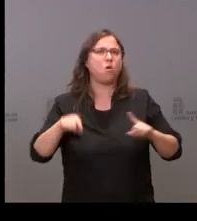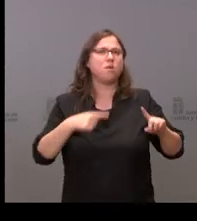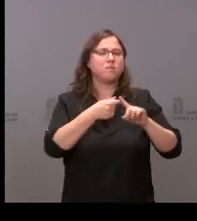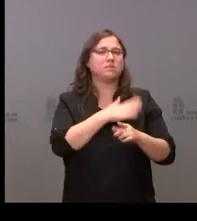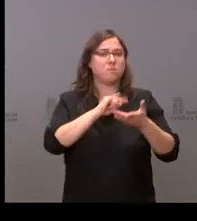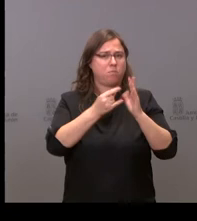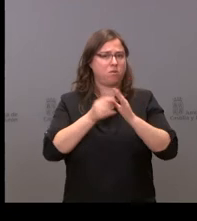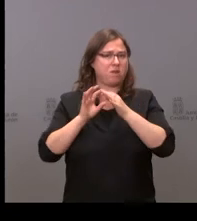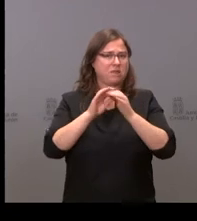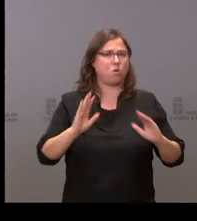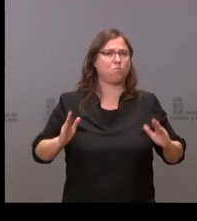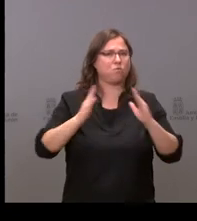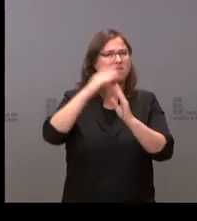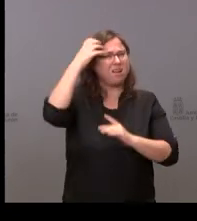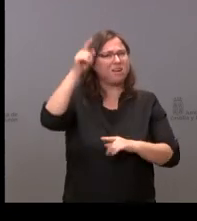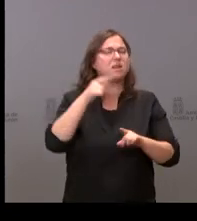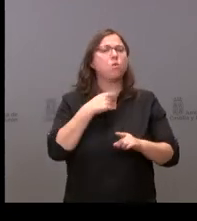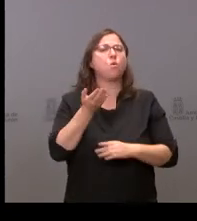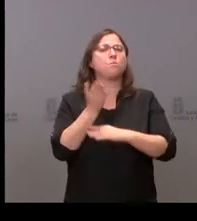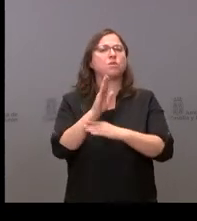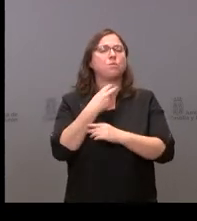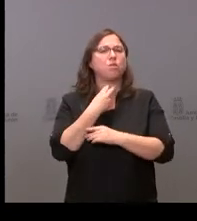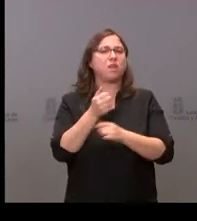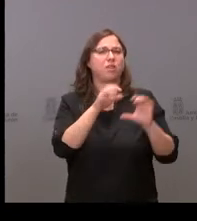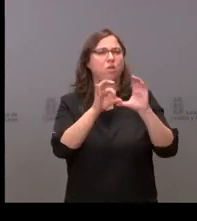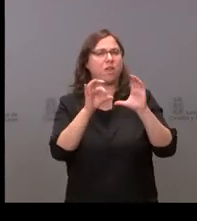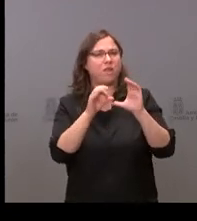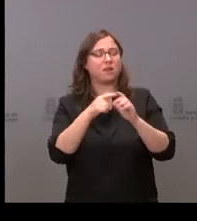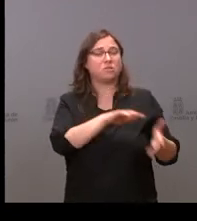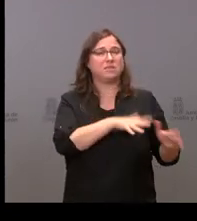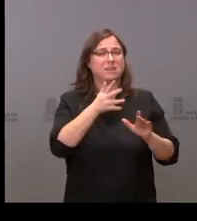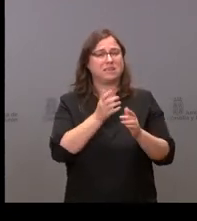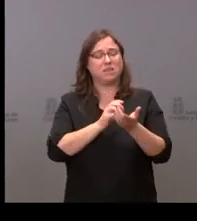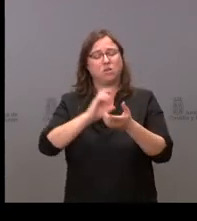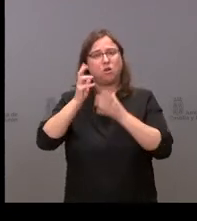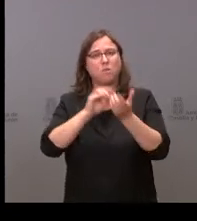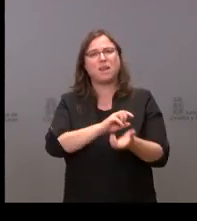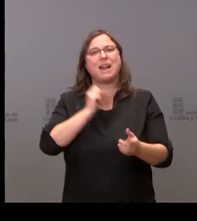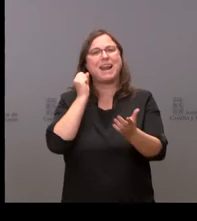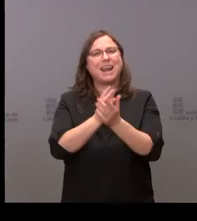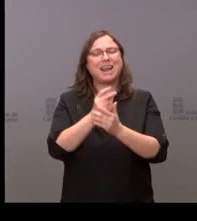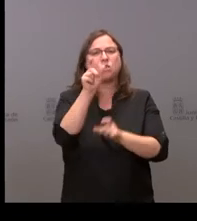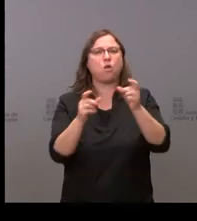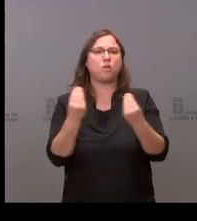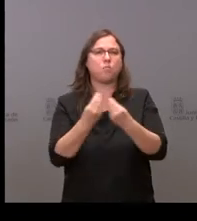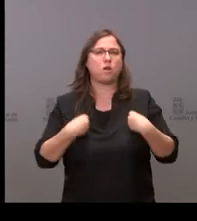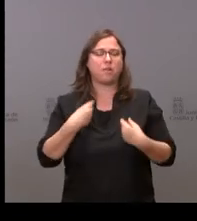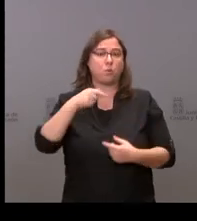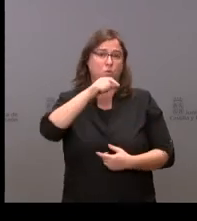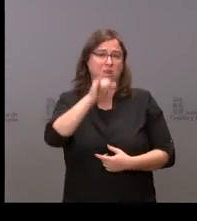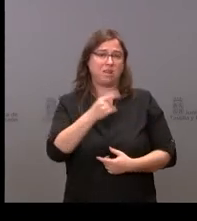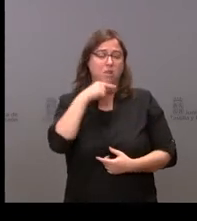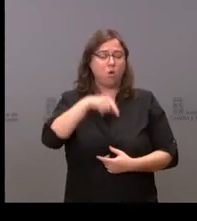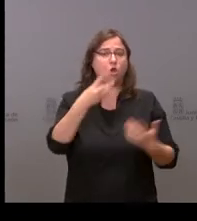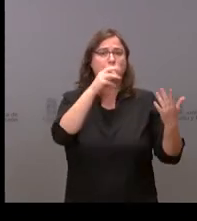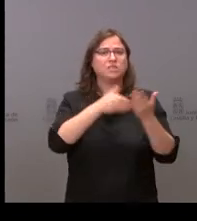este proyecto el diputado portavoz de Ciudadanos en la Comisión de Transición Ecológica y Reto Demográfico Miguel Ángel Gutiérrez ha dicho hoy que los 80